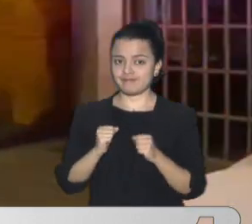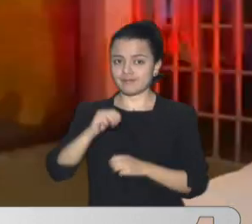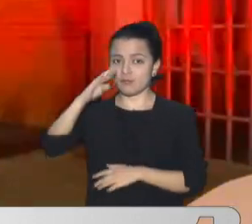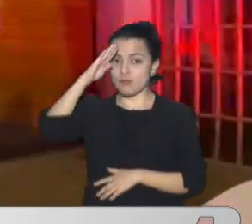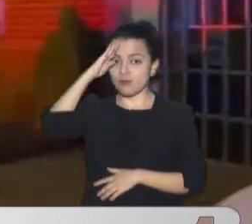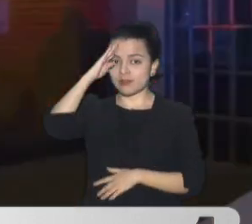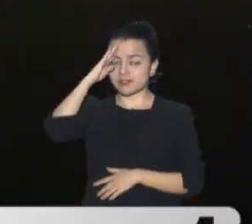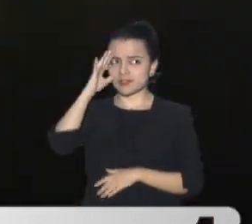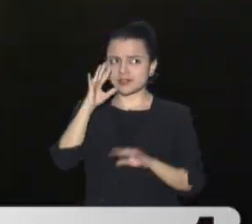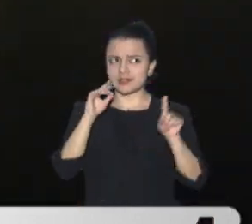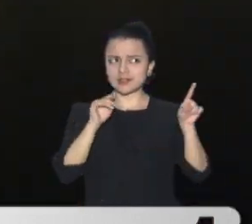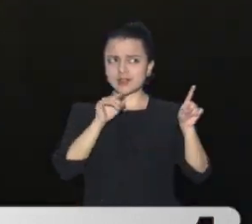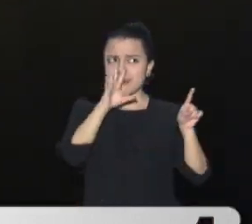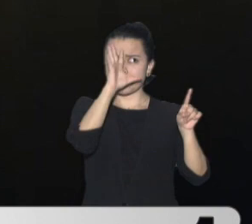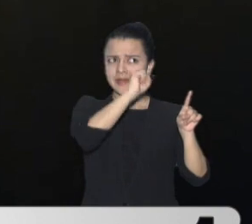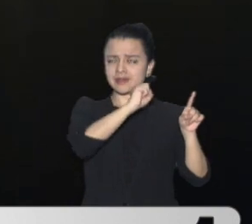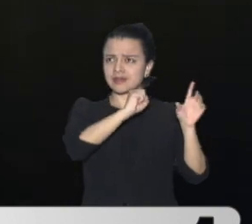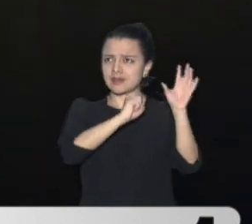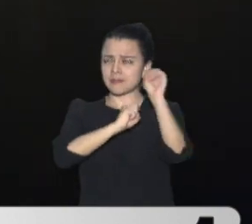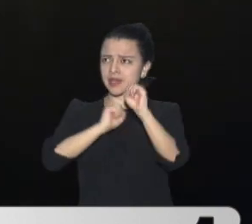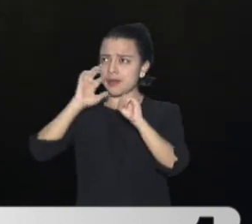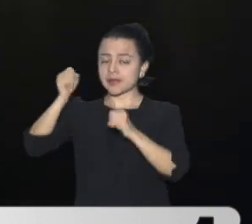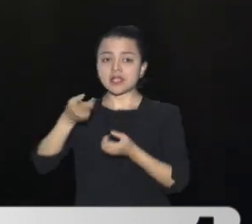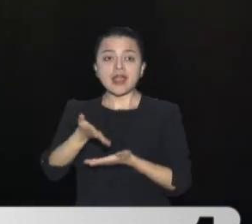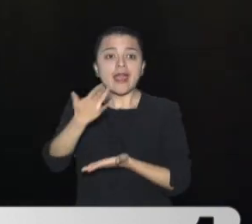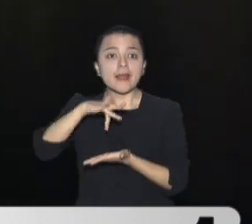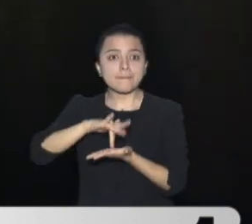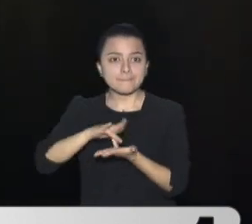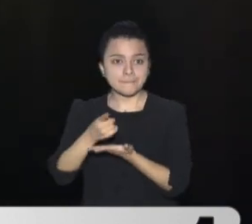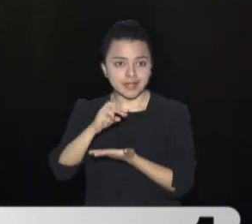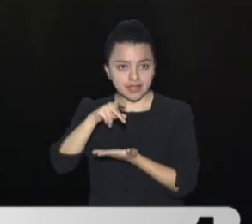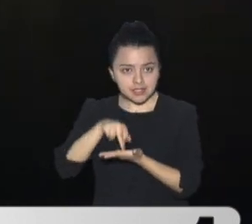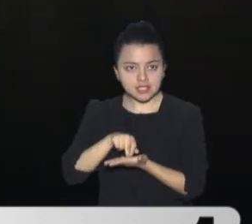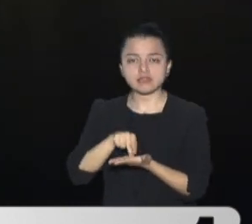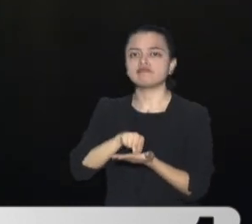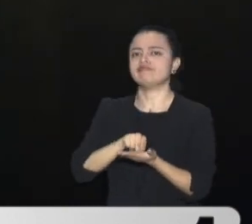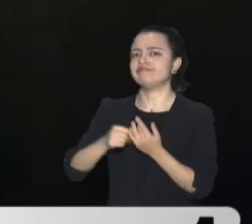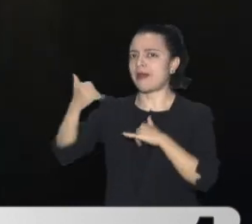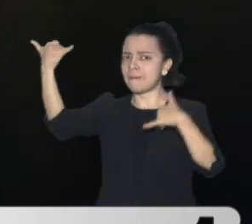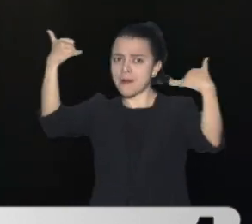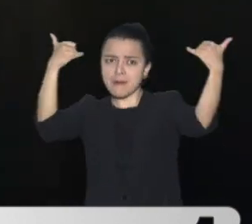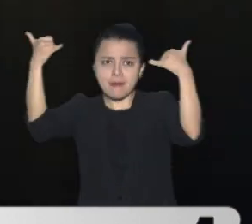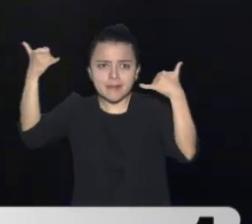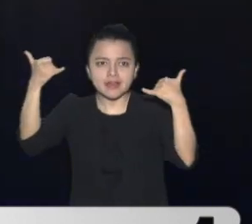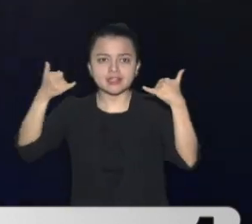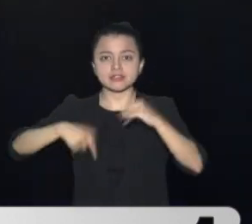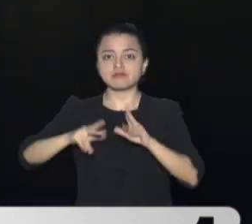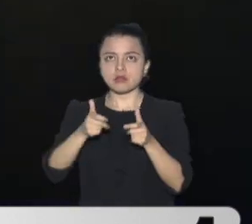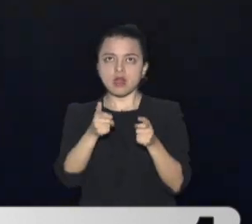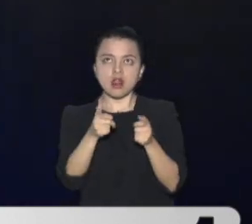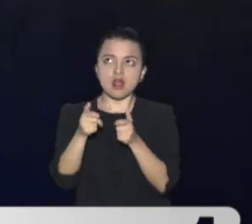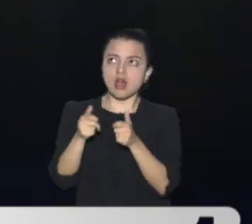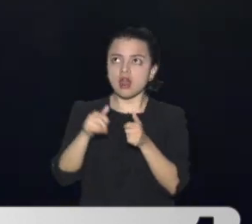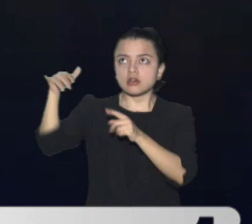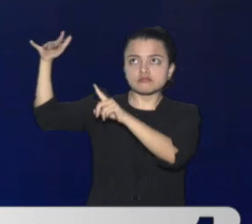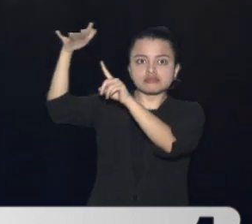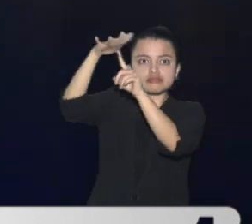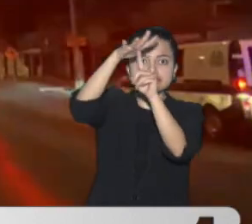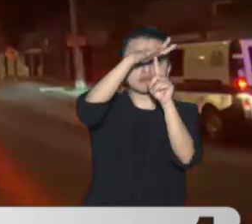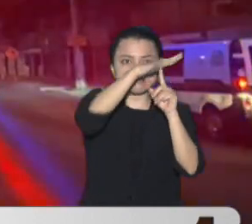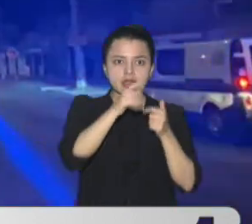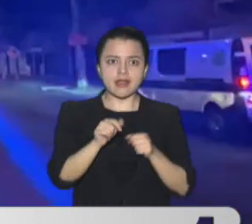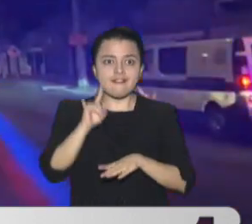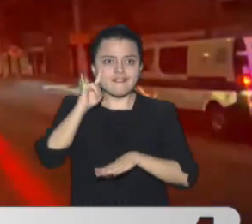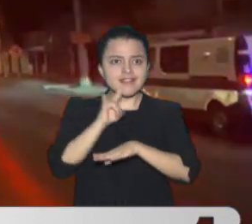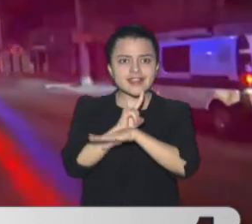Ha descubierto Diferentes equipos Como GPS Cámaras De alta definición En estructuras públicas Y hasta drones Que los vigilan A